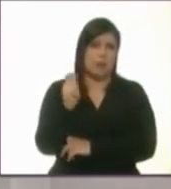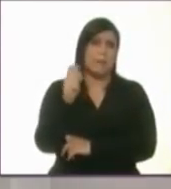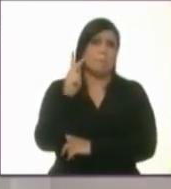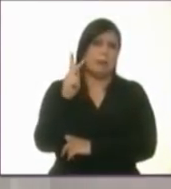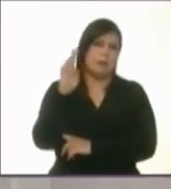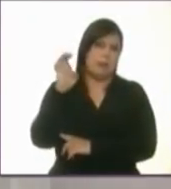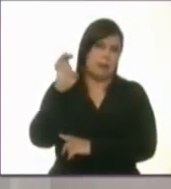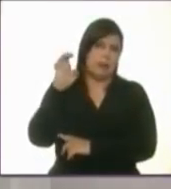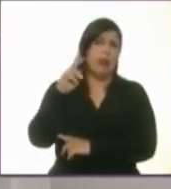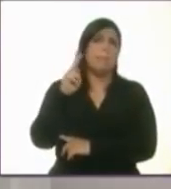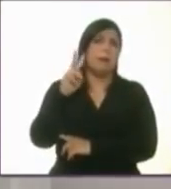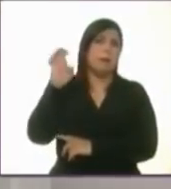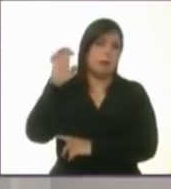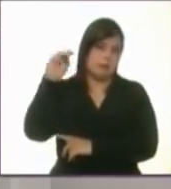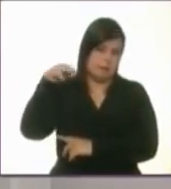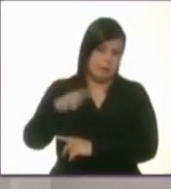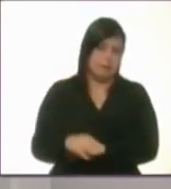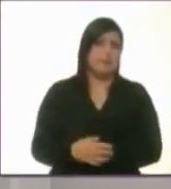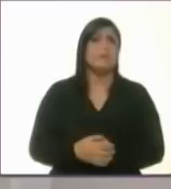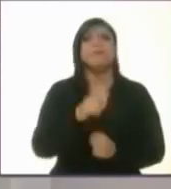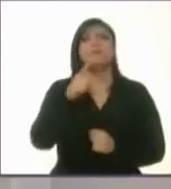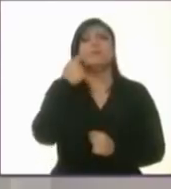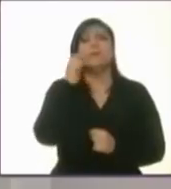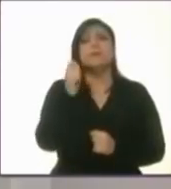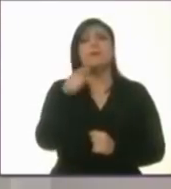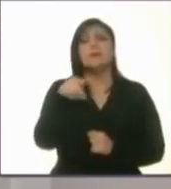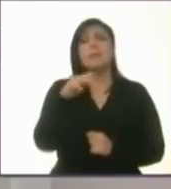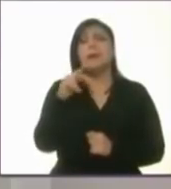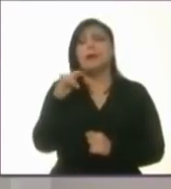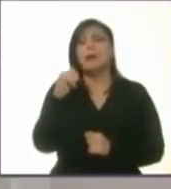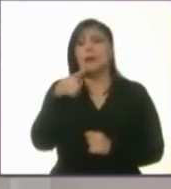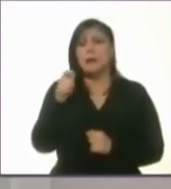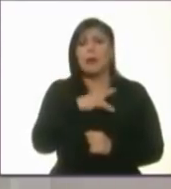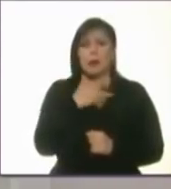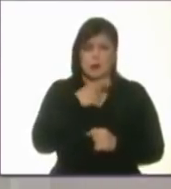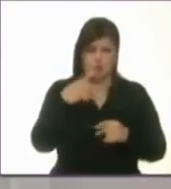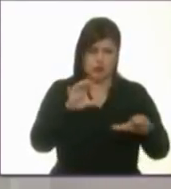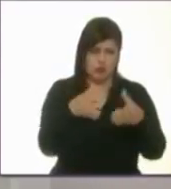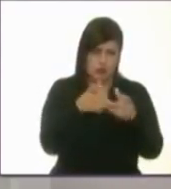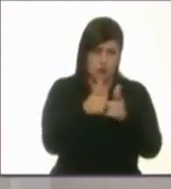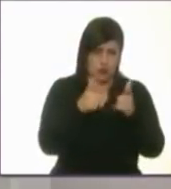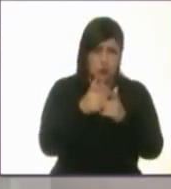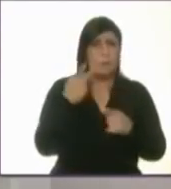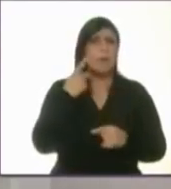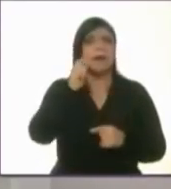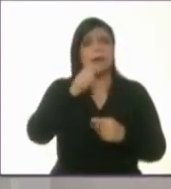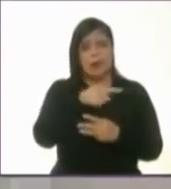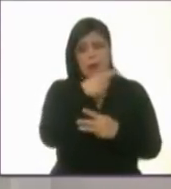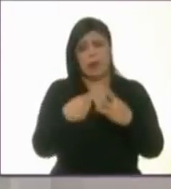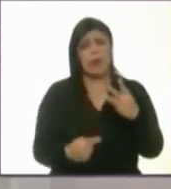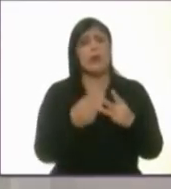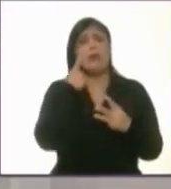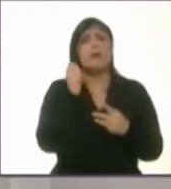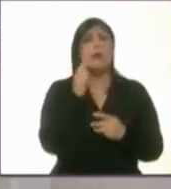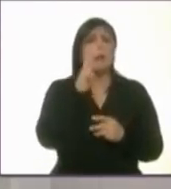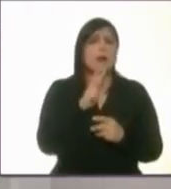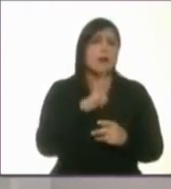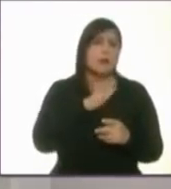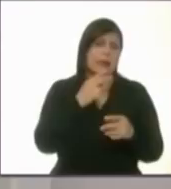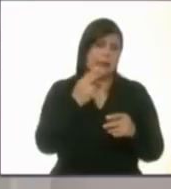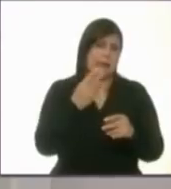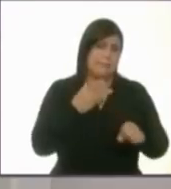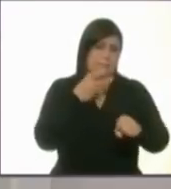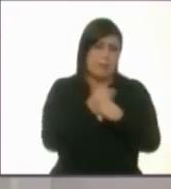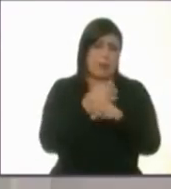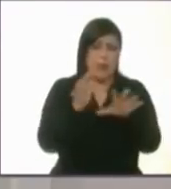Ecologista de México. Mariana, en la plataforma del partido en la sección 3 de Gobierno Central se plantean reformas